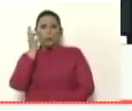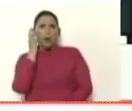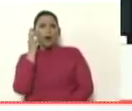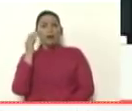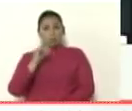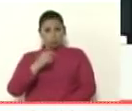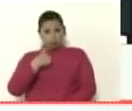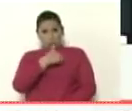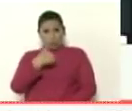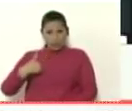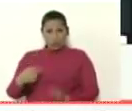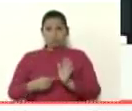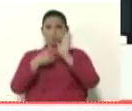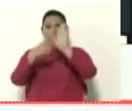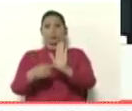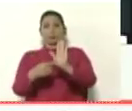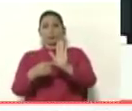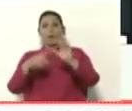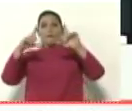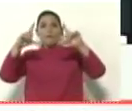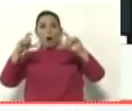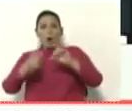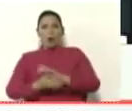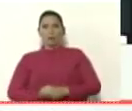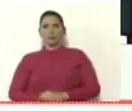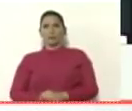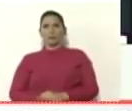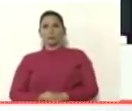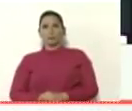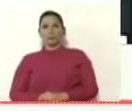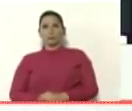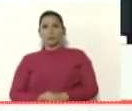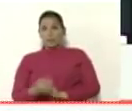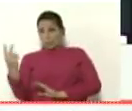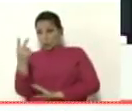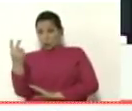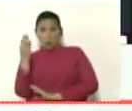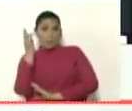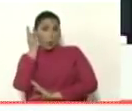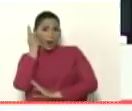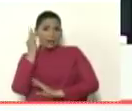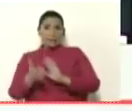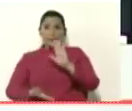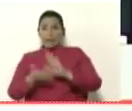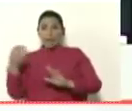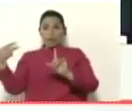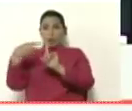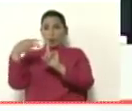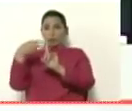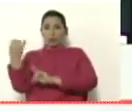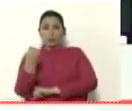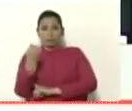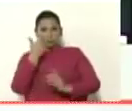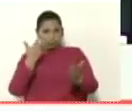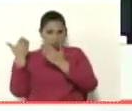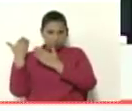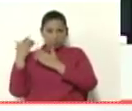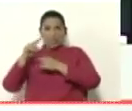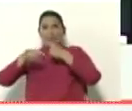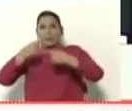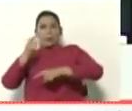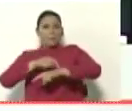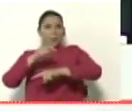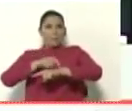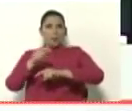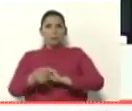mostrarle en exclusiva la fotografía de esas señoras saliendo de la habitación del hotel pocos minutos